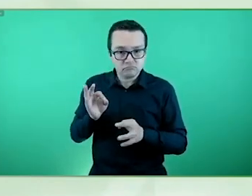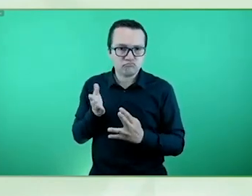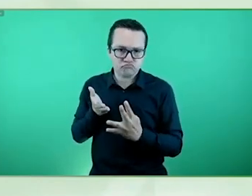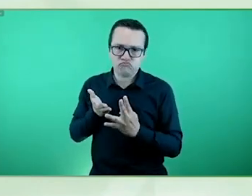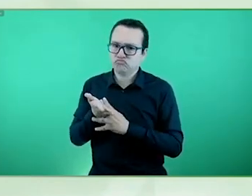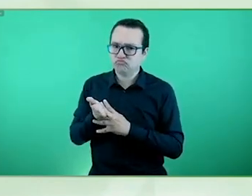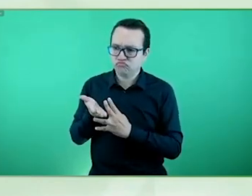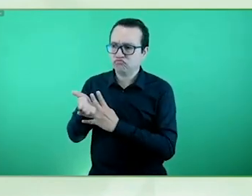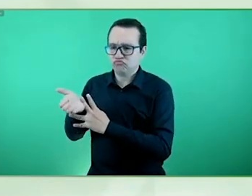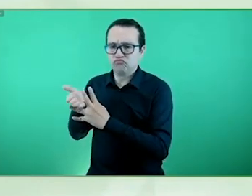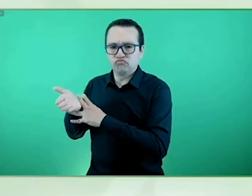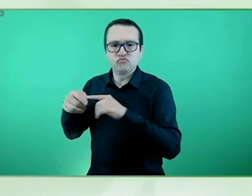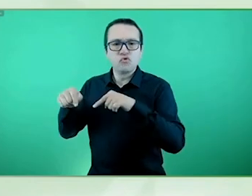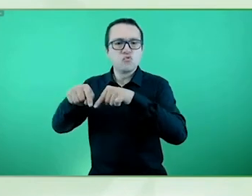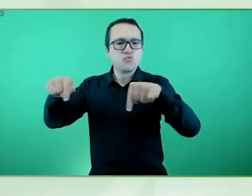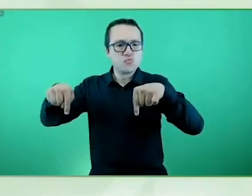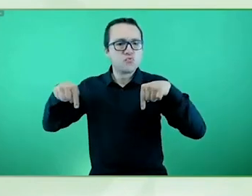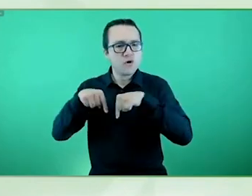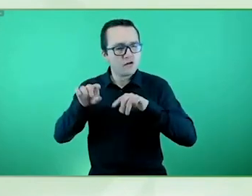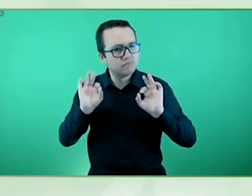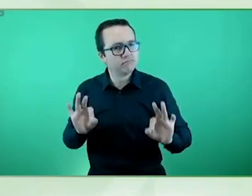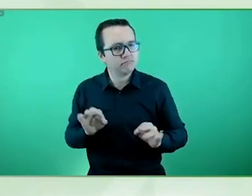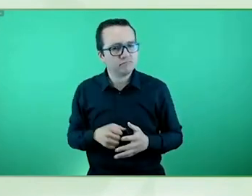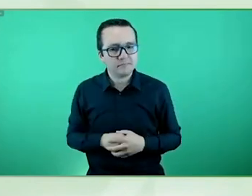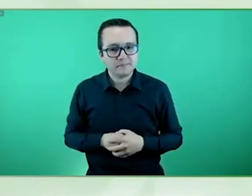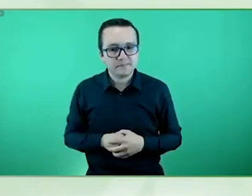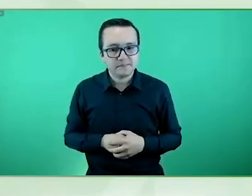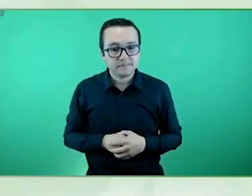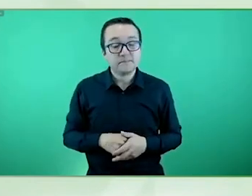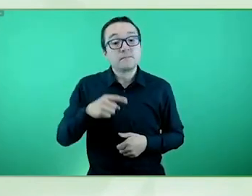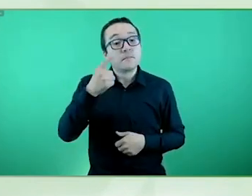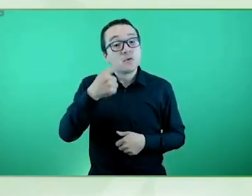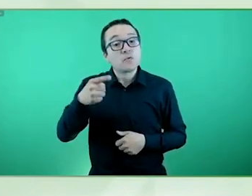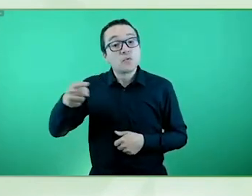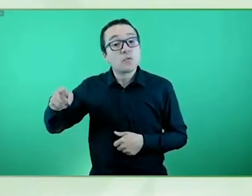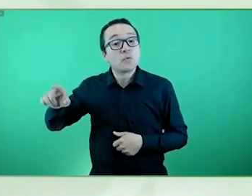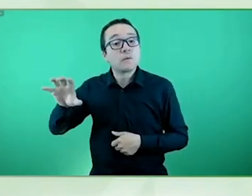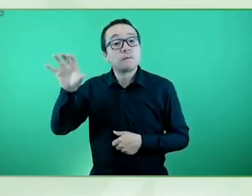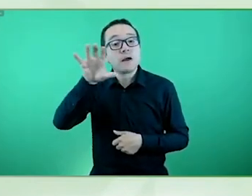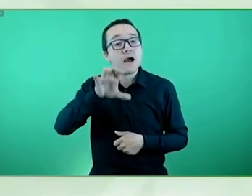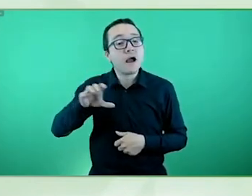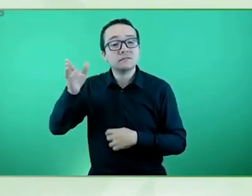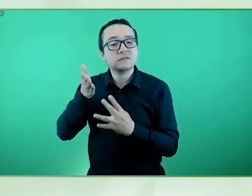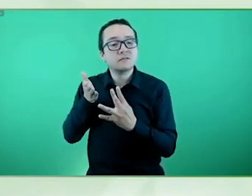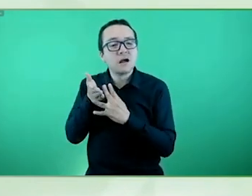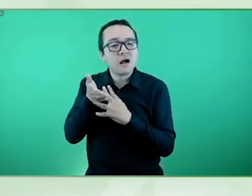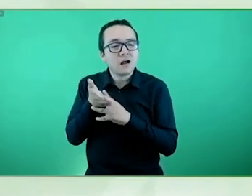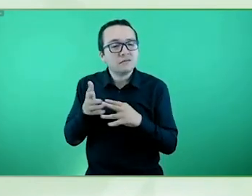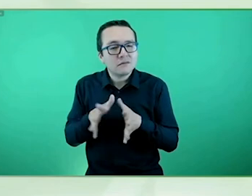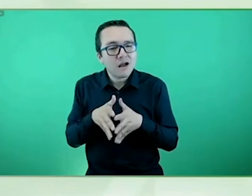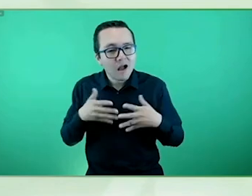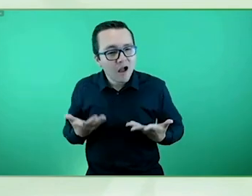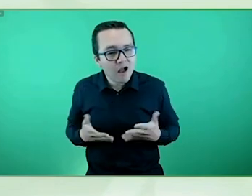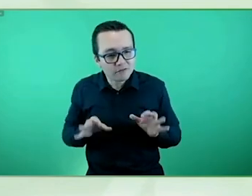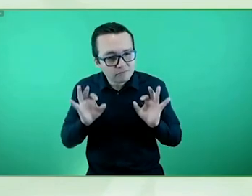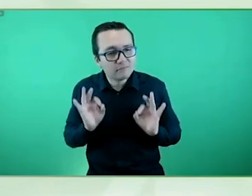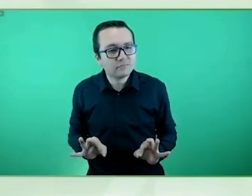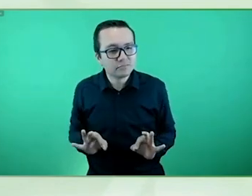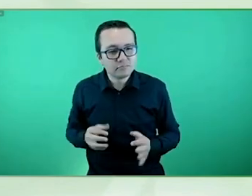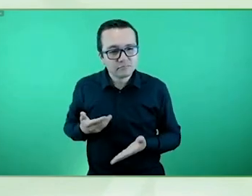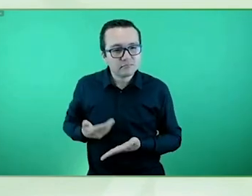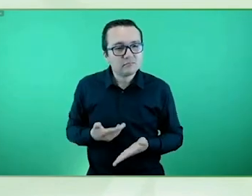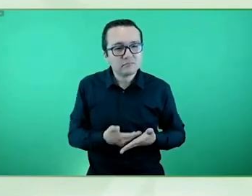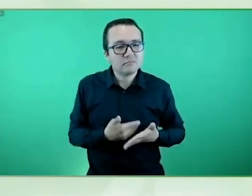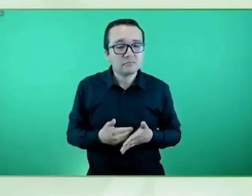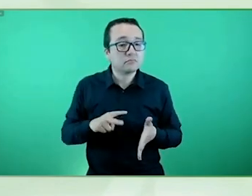en algunos países además estas medidas de accesibilidad existen pero limitadas única y exclusivamente a las sillas de ruedas